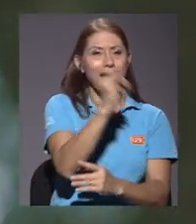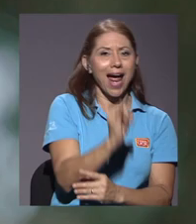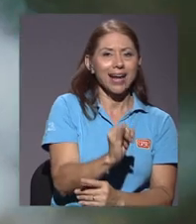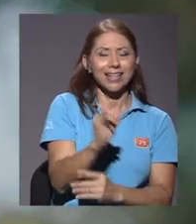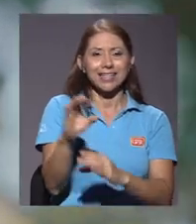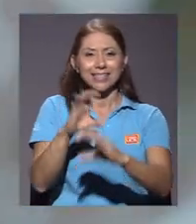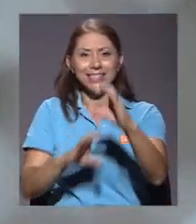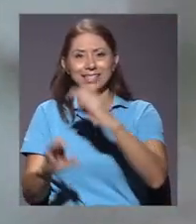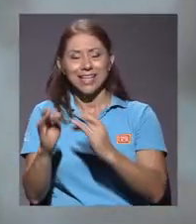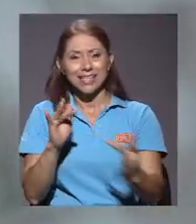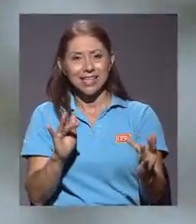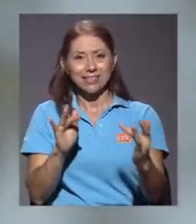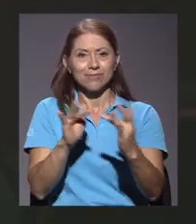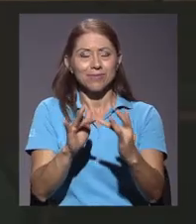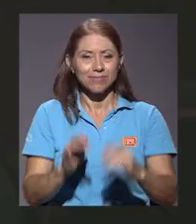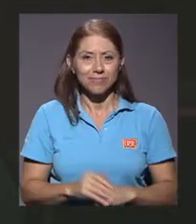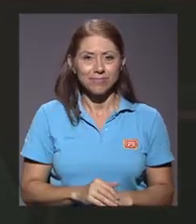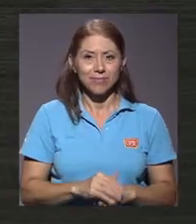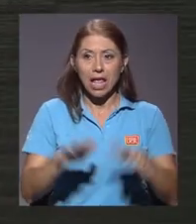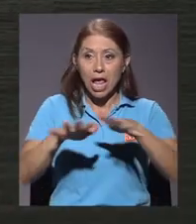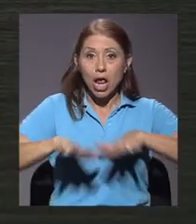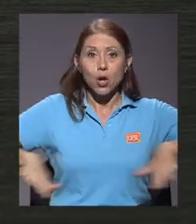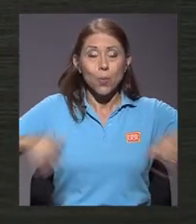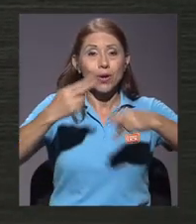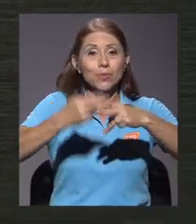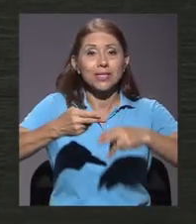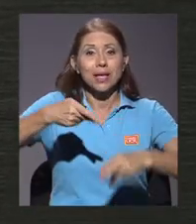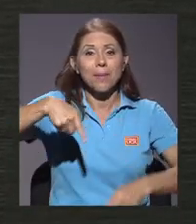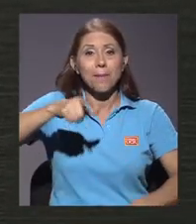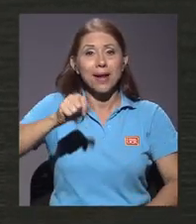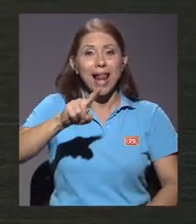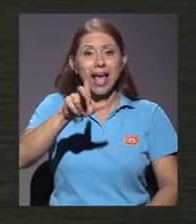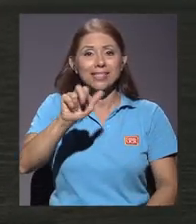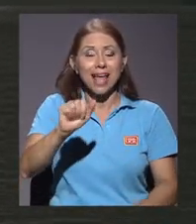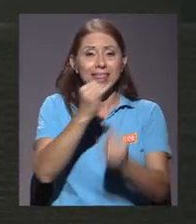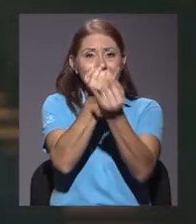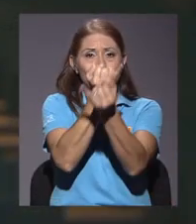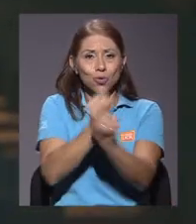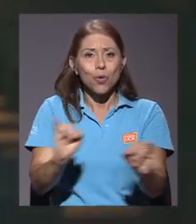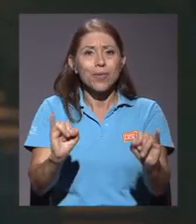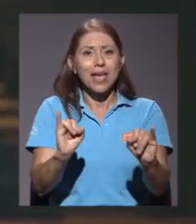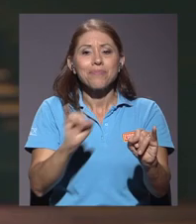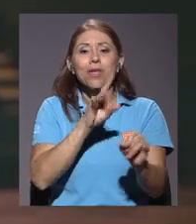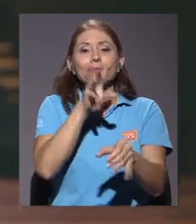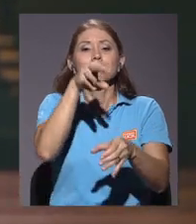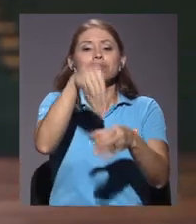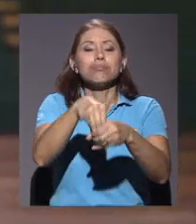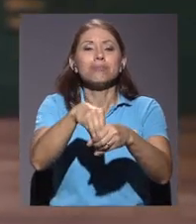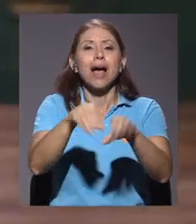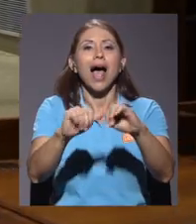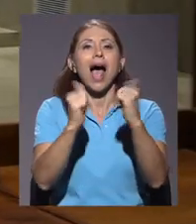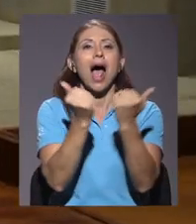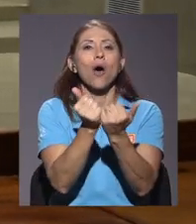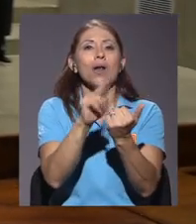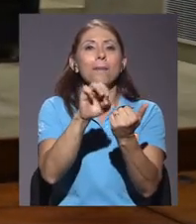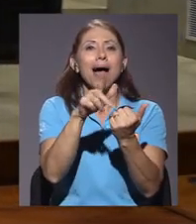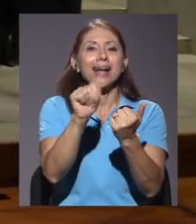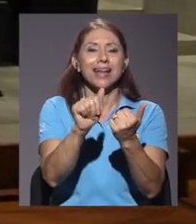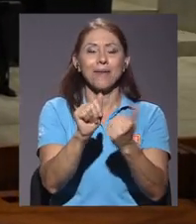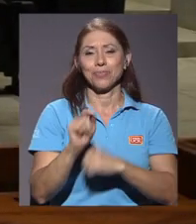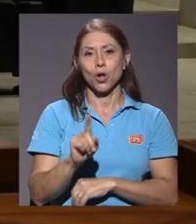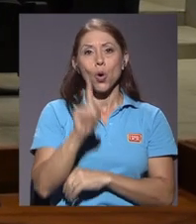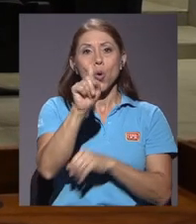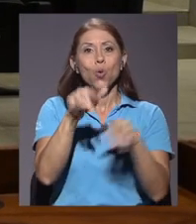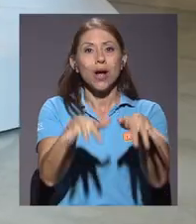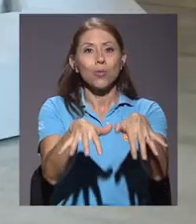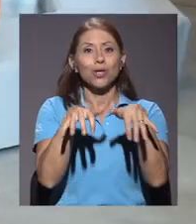artes y las ciencias. El complejo Plaza de la Autonomía agrupa al Aula Magna, un auditorio,